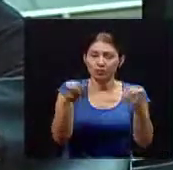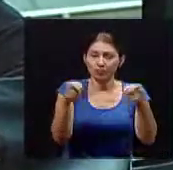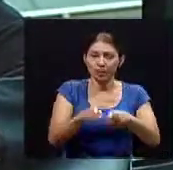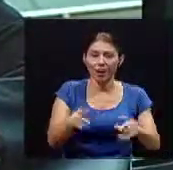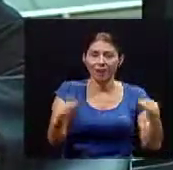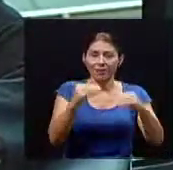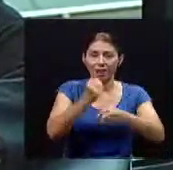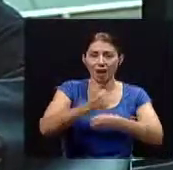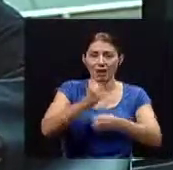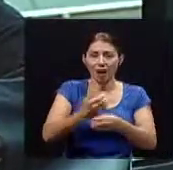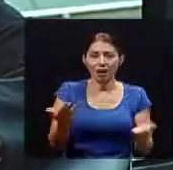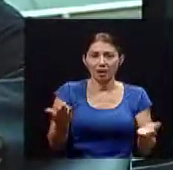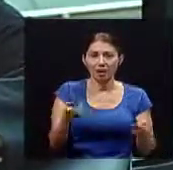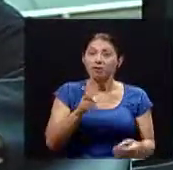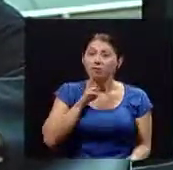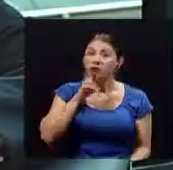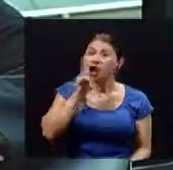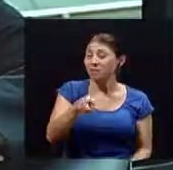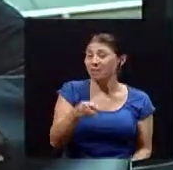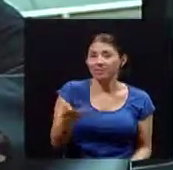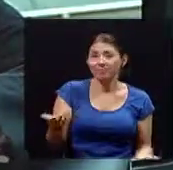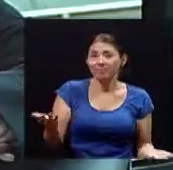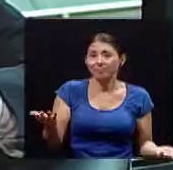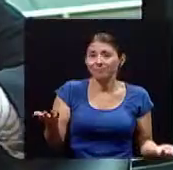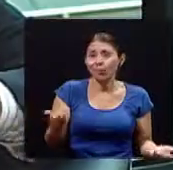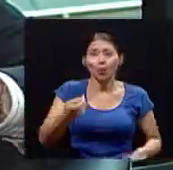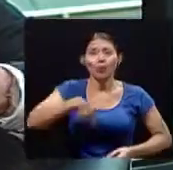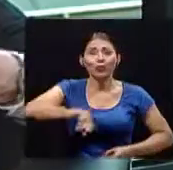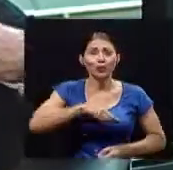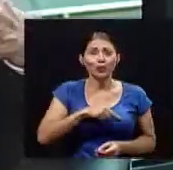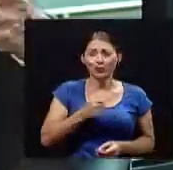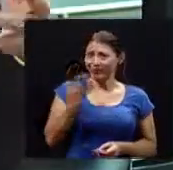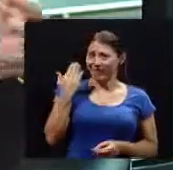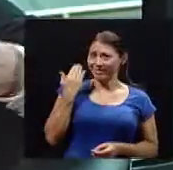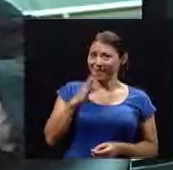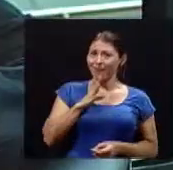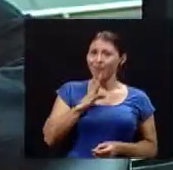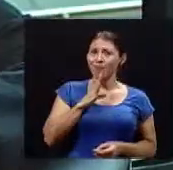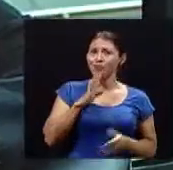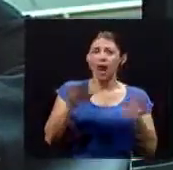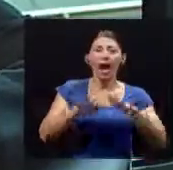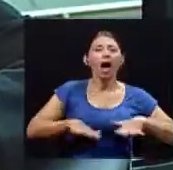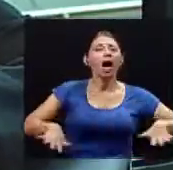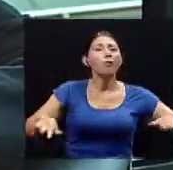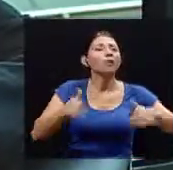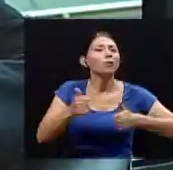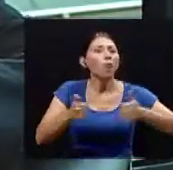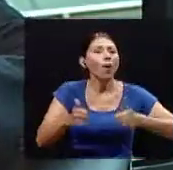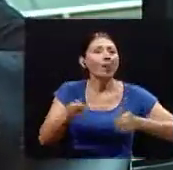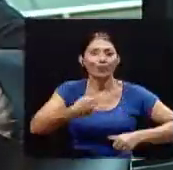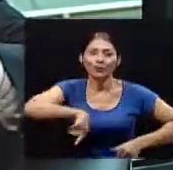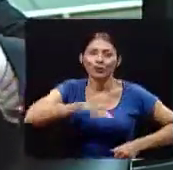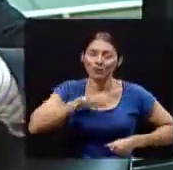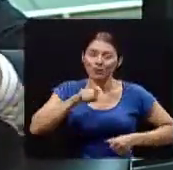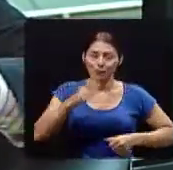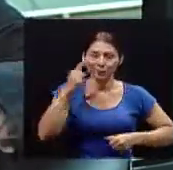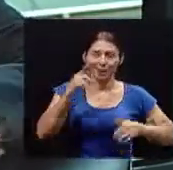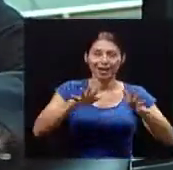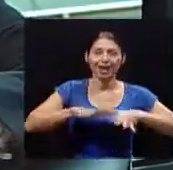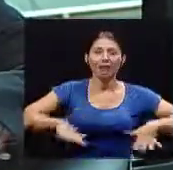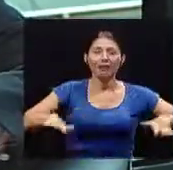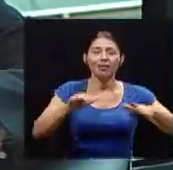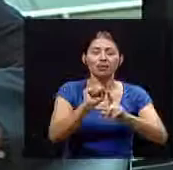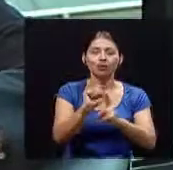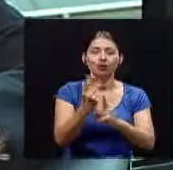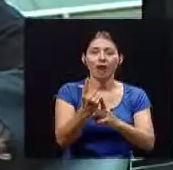dan a nivel laboral entonces realmente casi que cuando hablábamos al principio de cuál es el ambiente tenemos que empezar en el ambiente